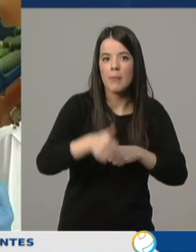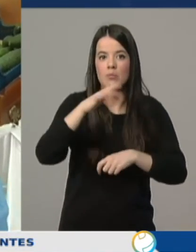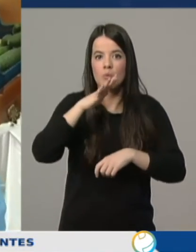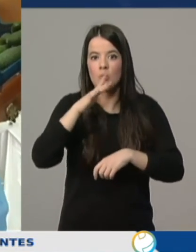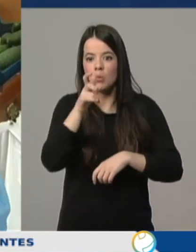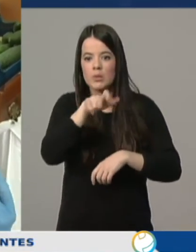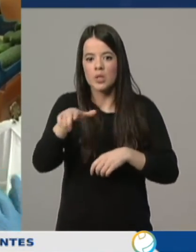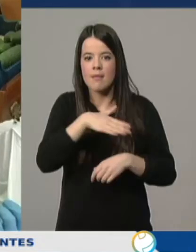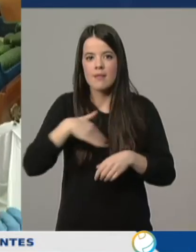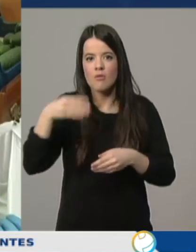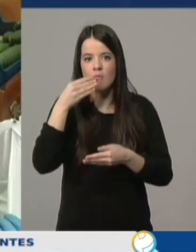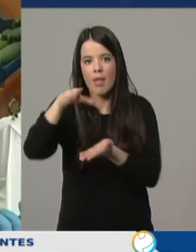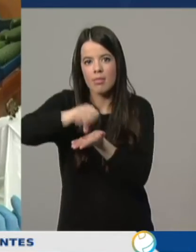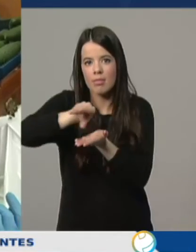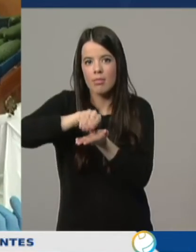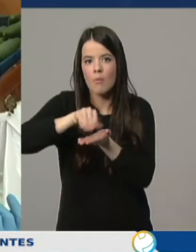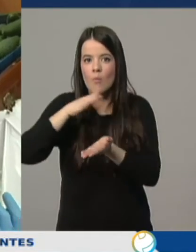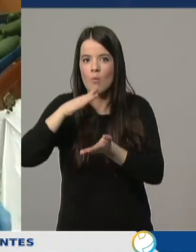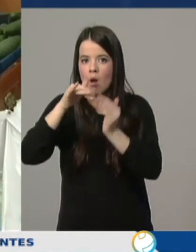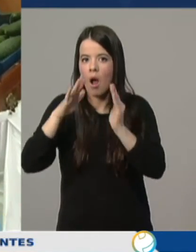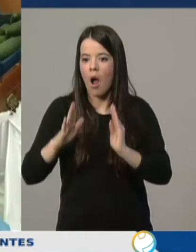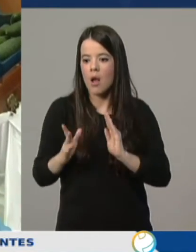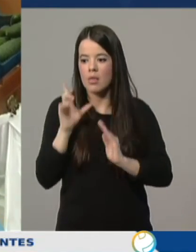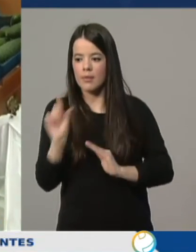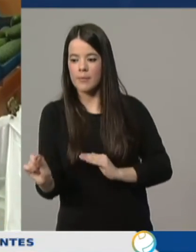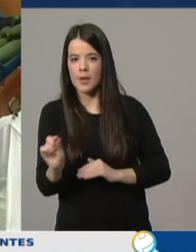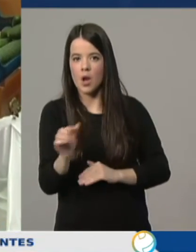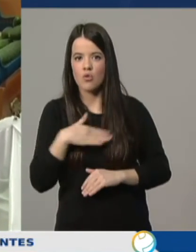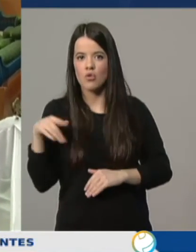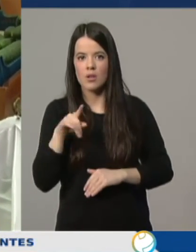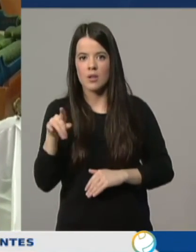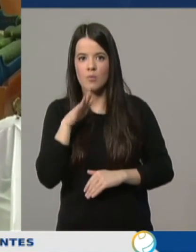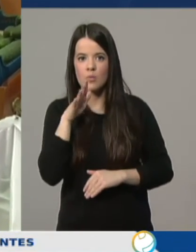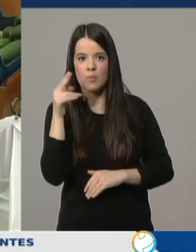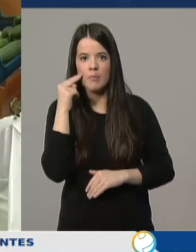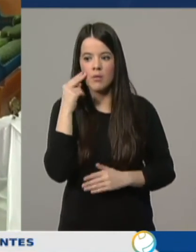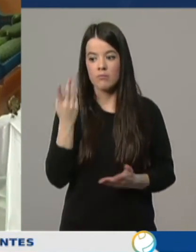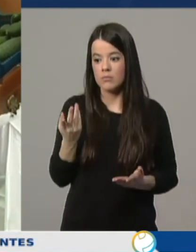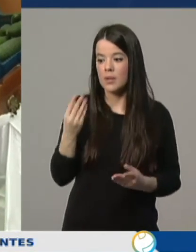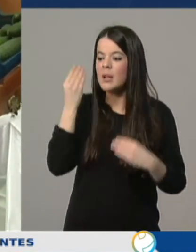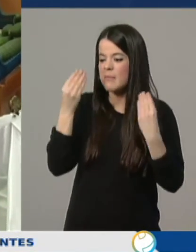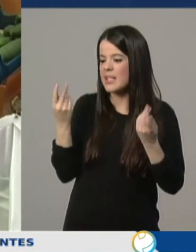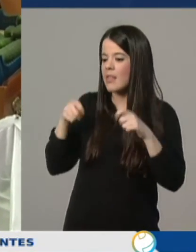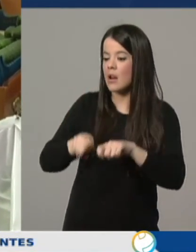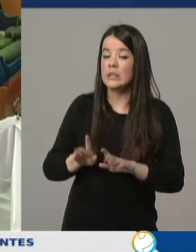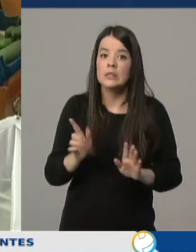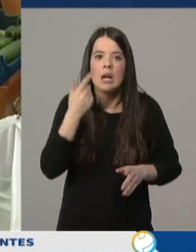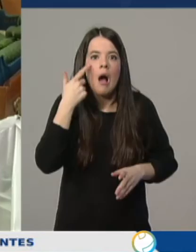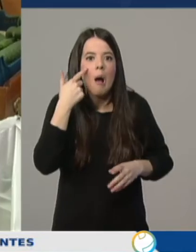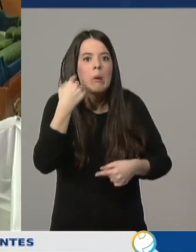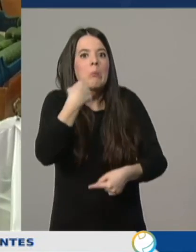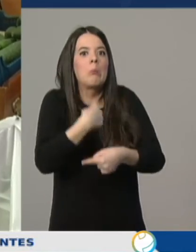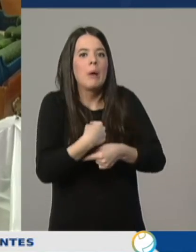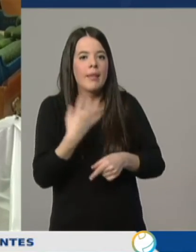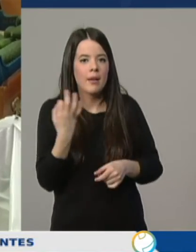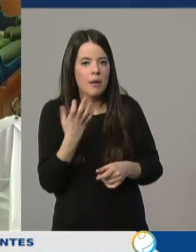alimentos porque no quieren salir de casa, les da miedo. ¿Contemplar la opción de cerrar? A ver lo que nos dicen, de momento vamos a aguantar un